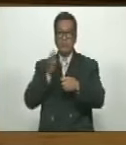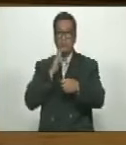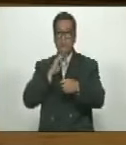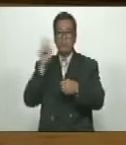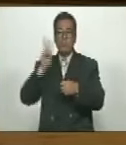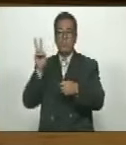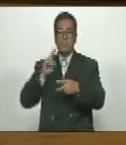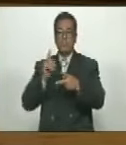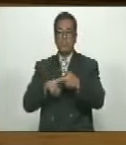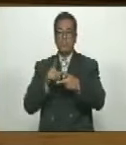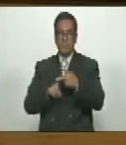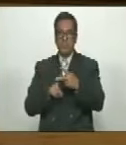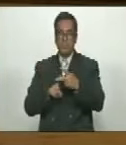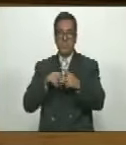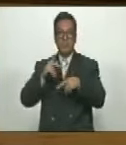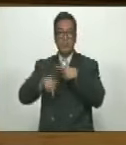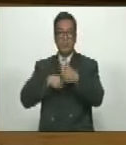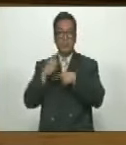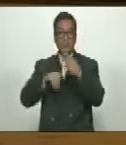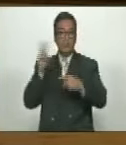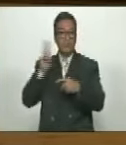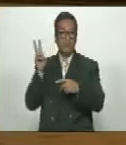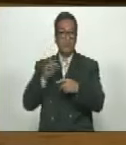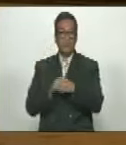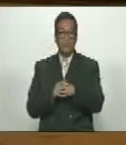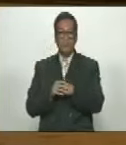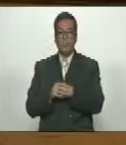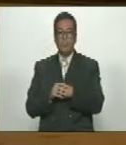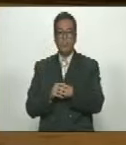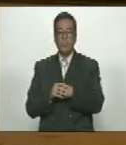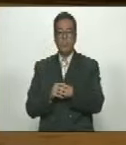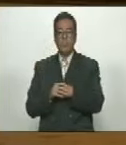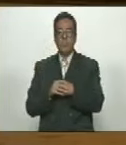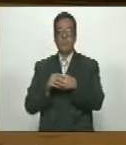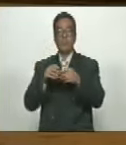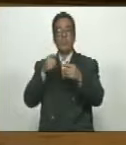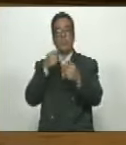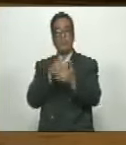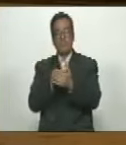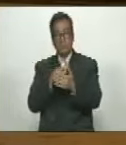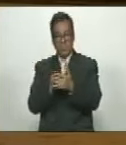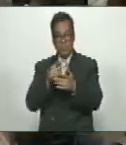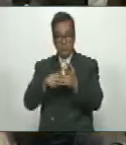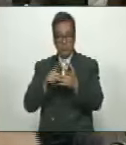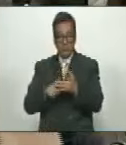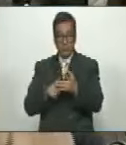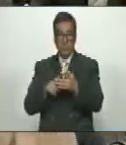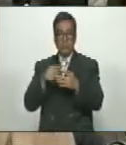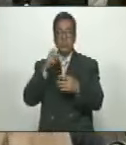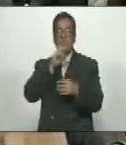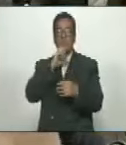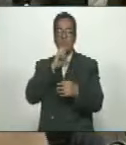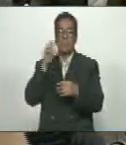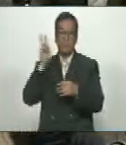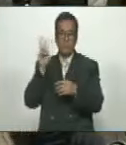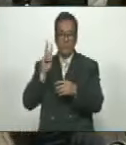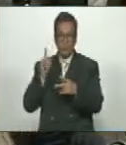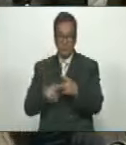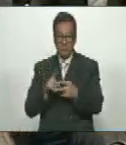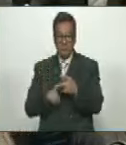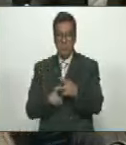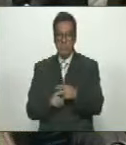venezolanos contra los productores venezolanos contra las criptomonedas venezolanas contra el oro venezolano